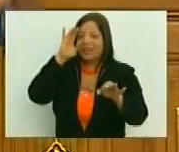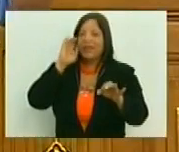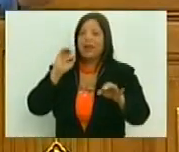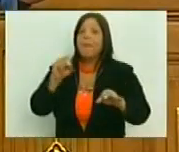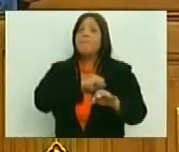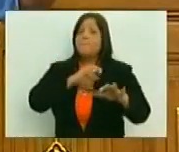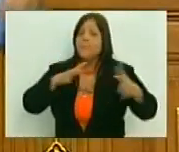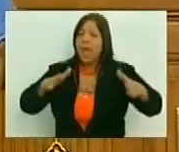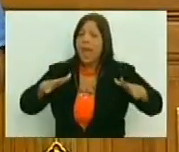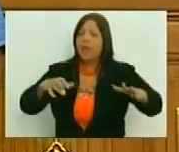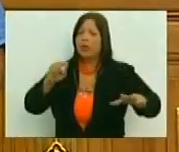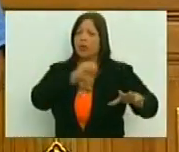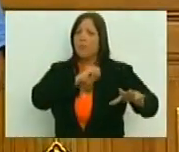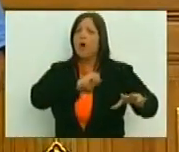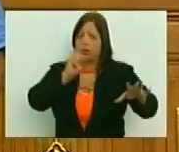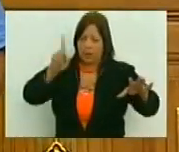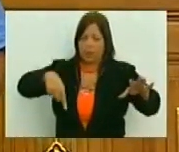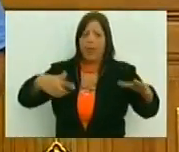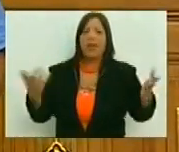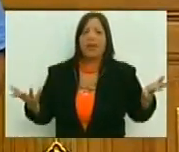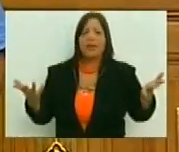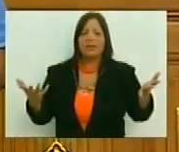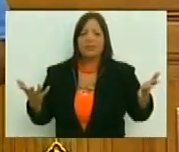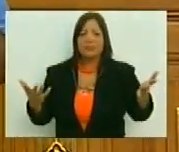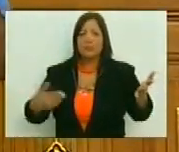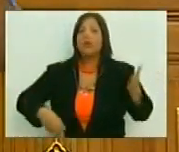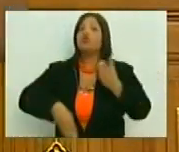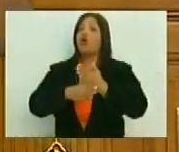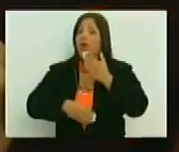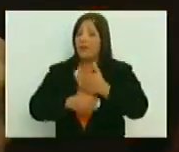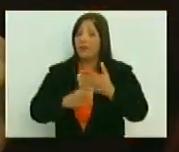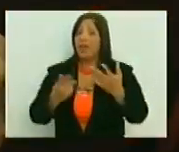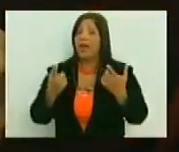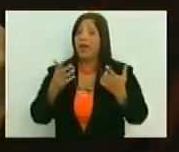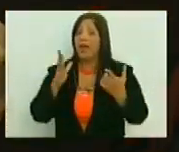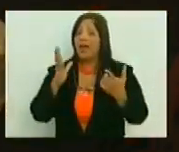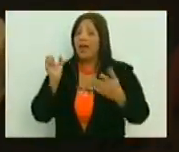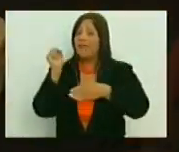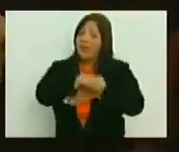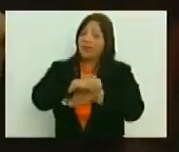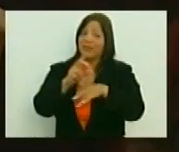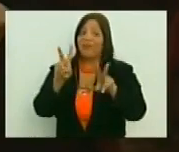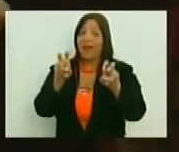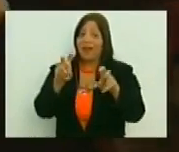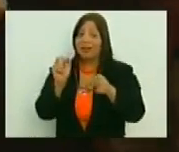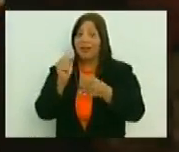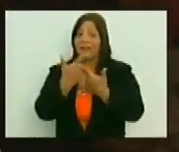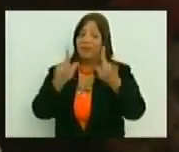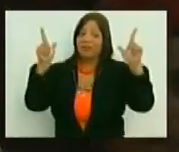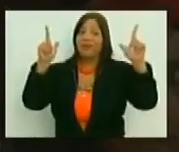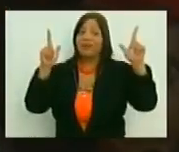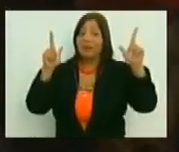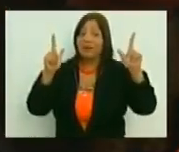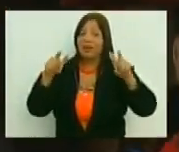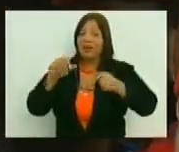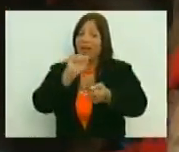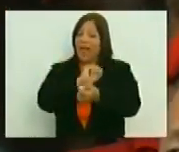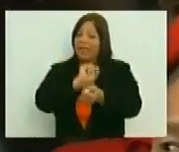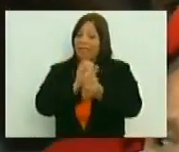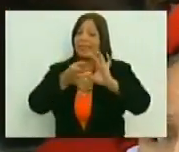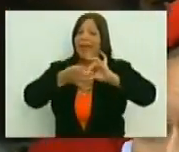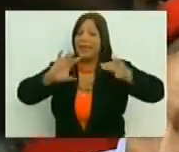miedos y los temores de que aún no hayamos vencido las cadenas que nos arrastran